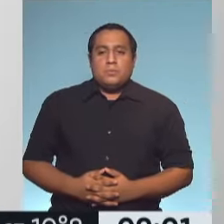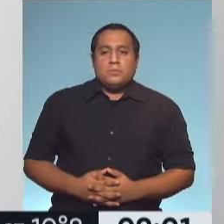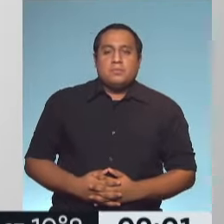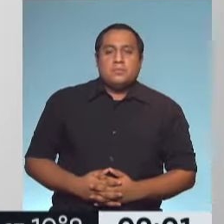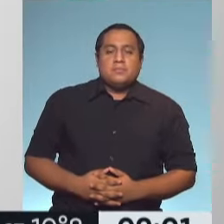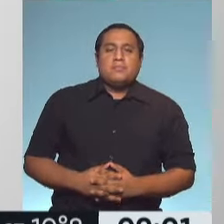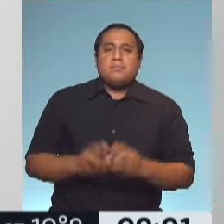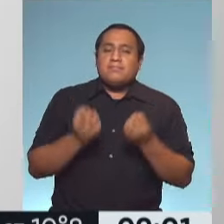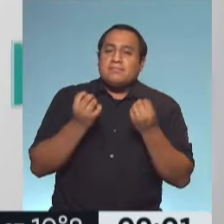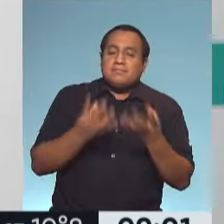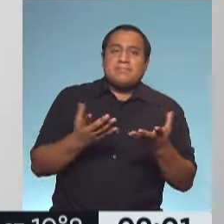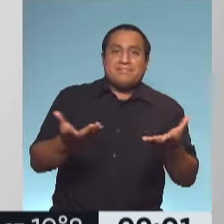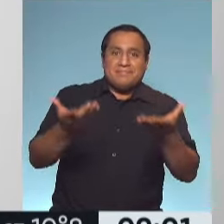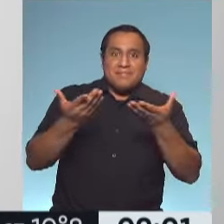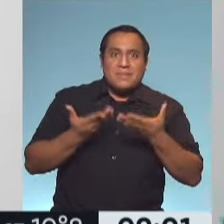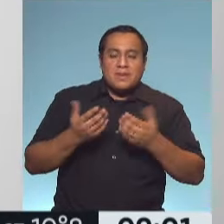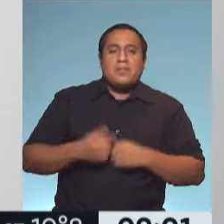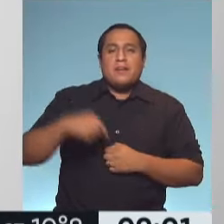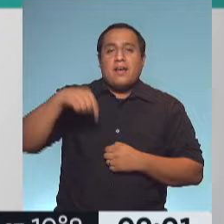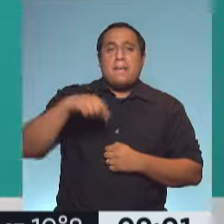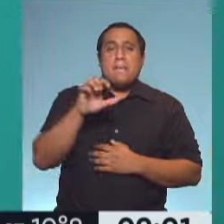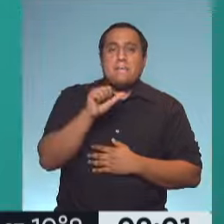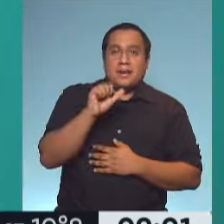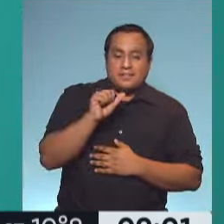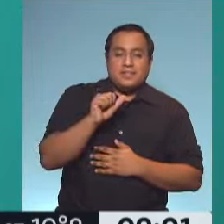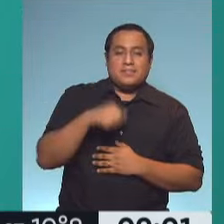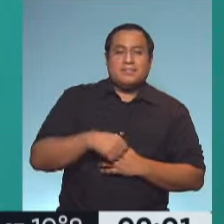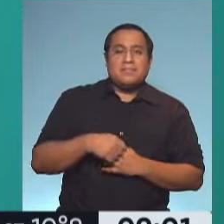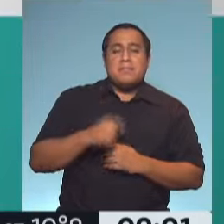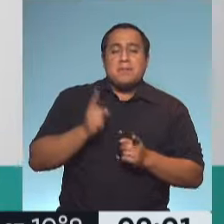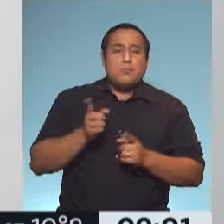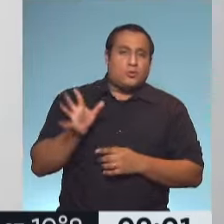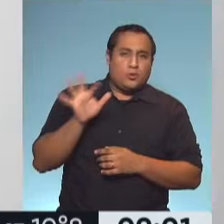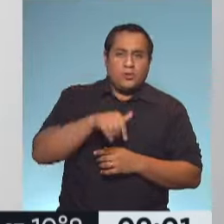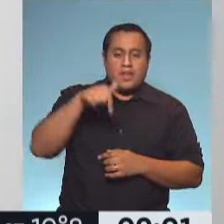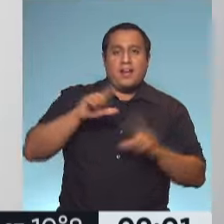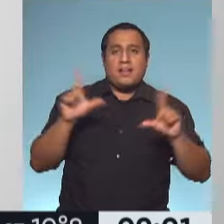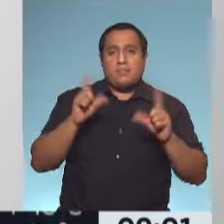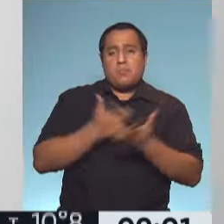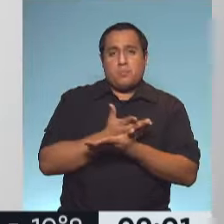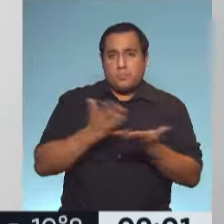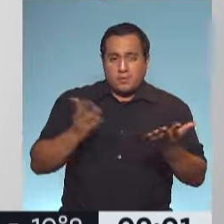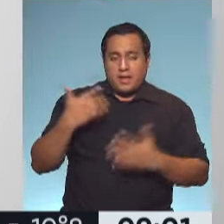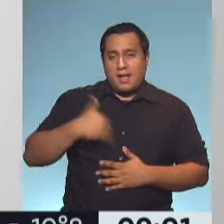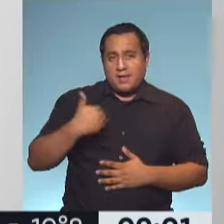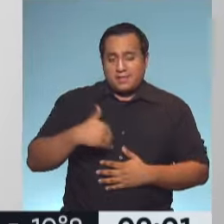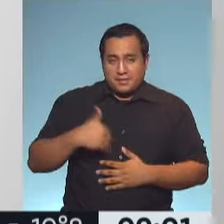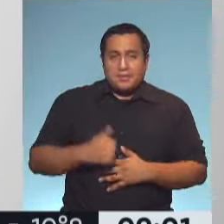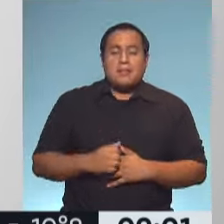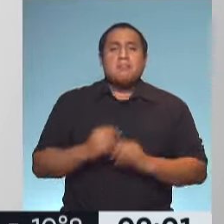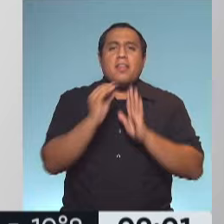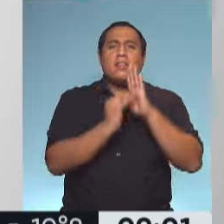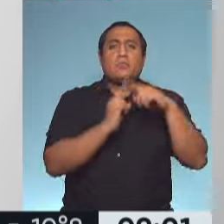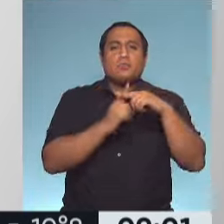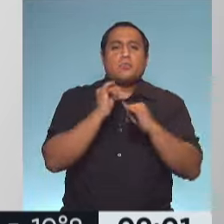¿Qué tal? ¿Cómo les va? Bienvenidos a este martes que estamos compartiendo como cada día aquí en la pantalla de la Televisión Pública Argentina con este